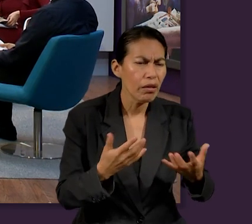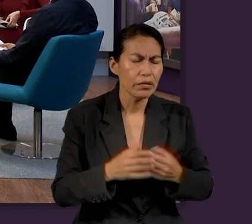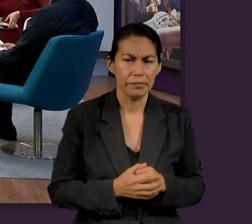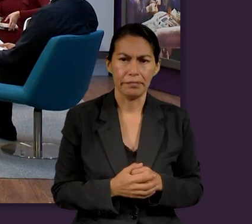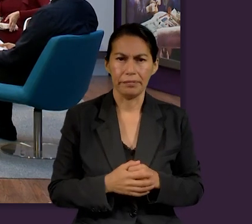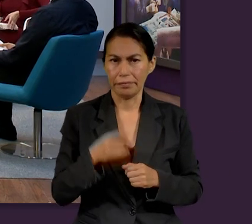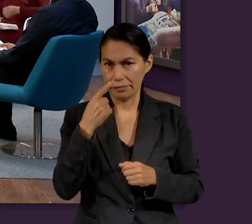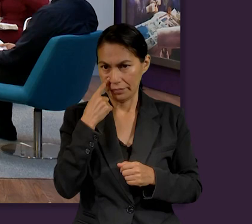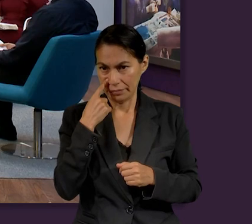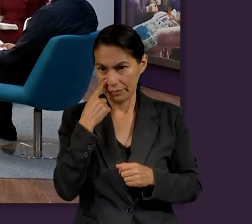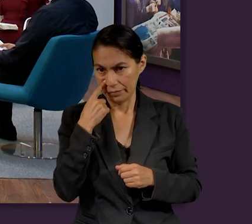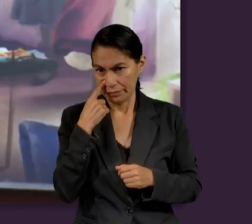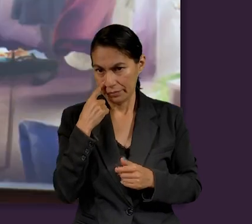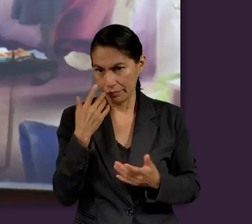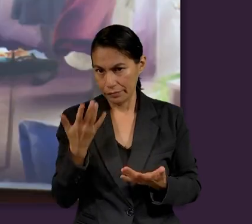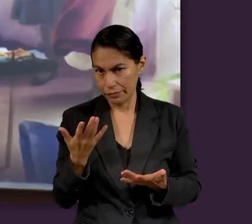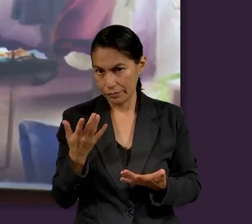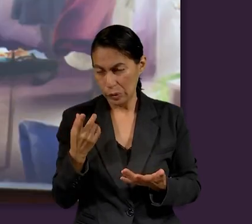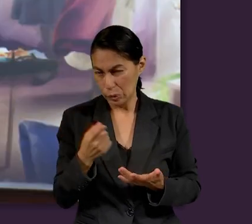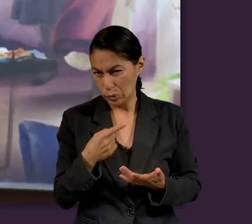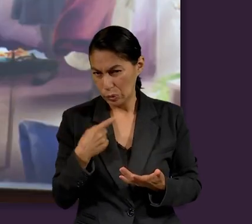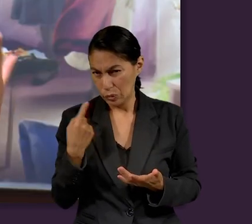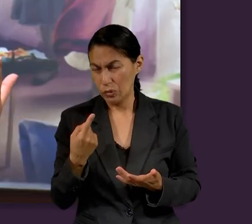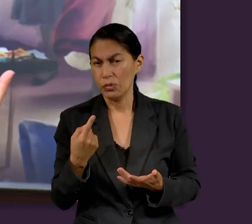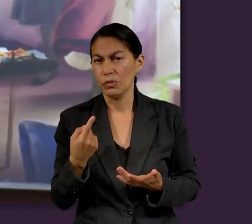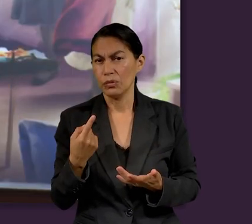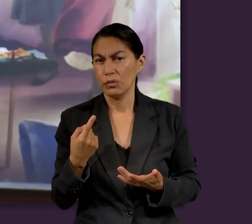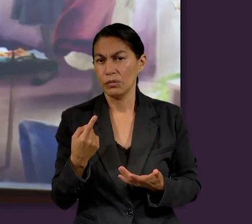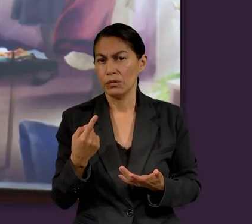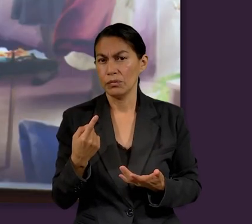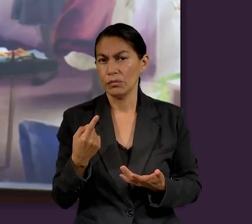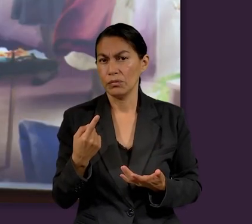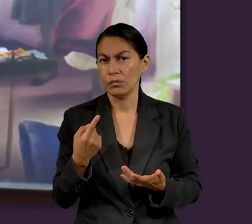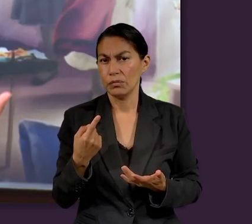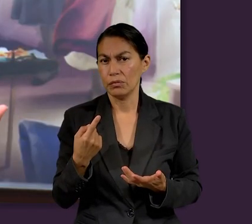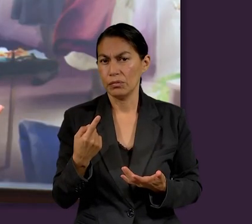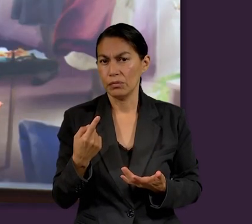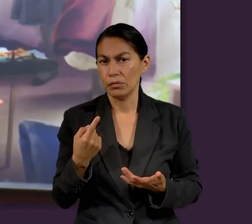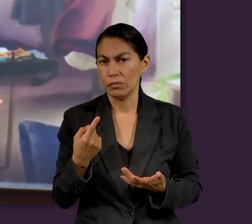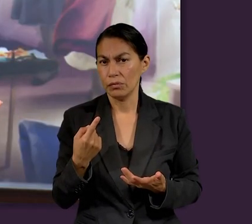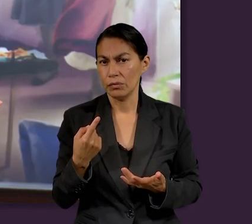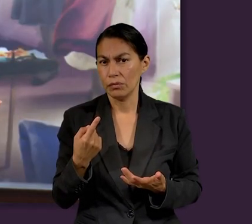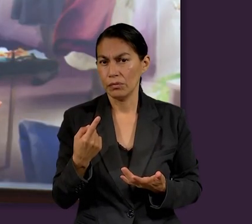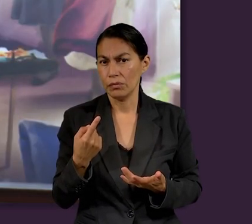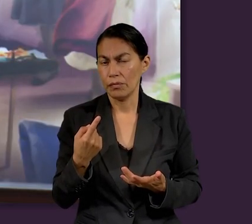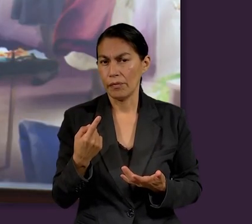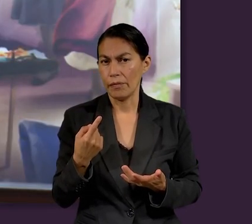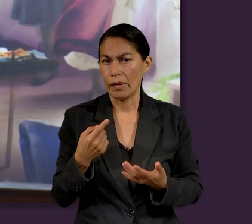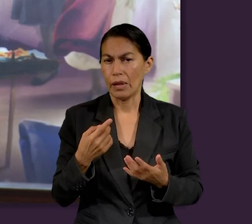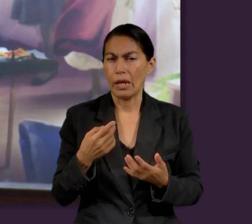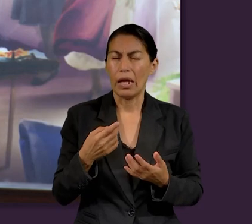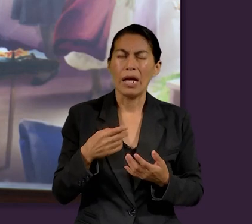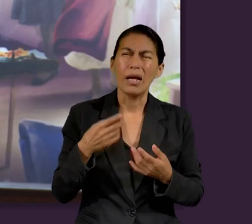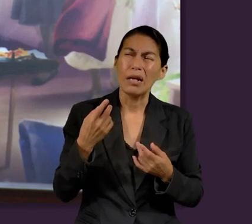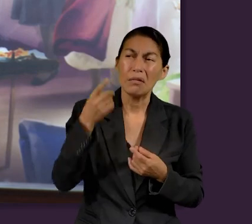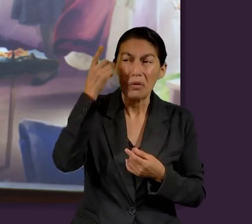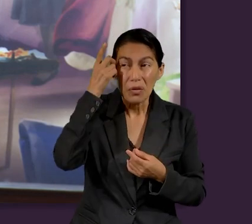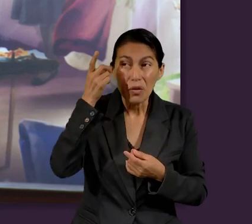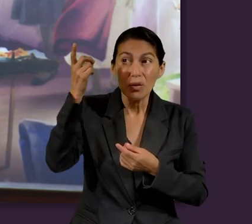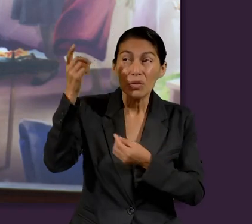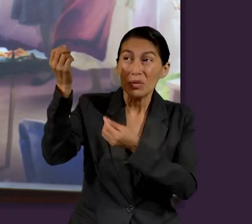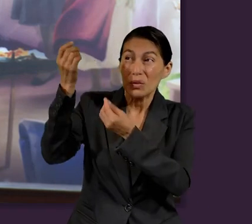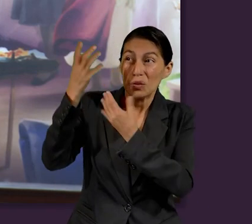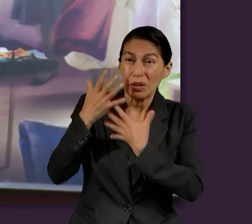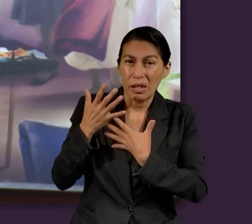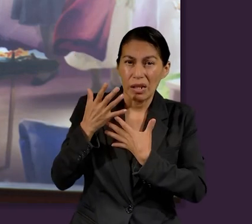una cosa también que podríamos llevar a nuestra actualidad sería la empresa que Dios nos ha